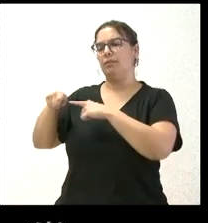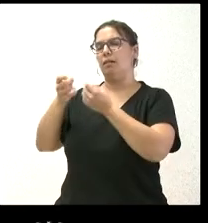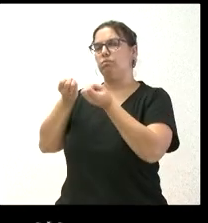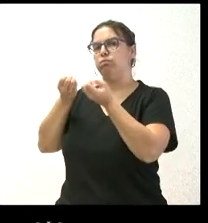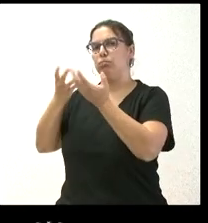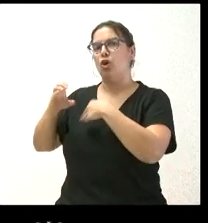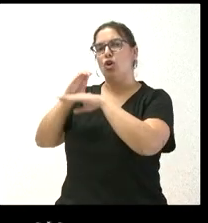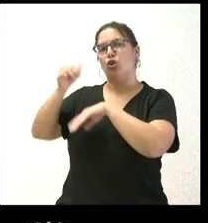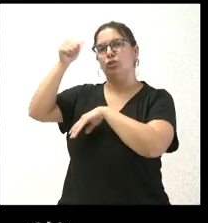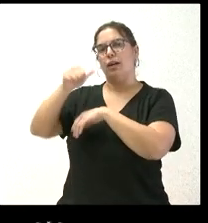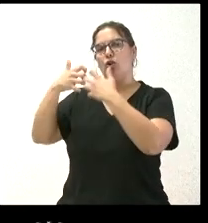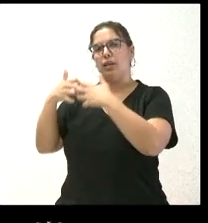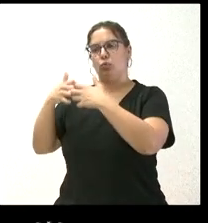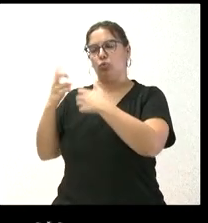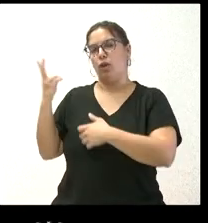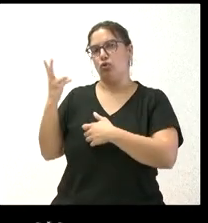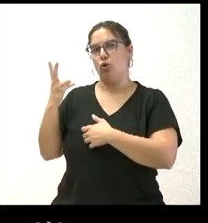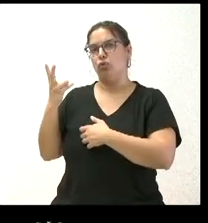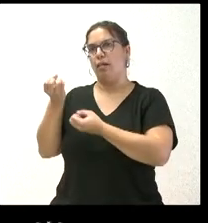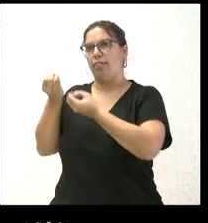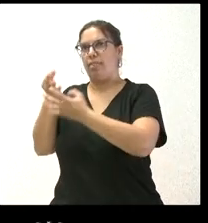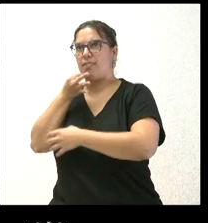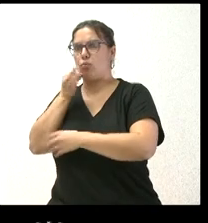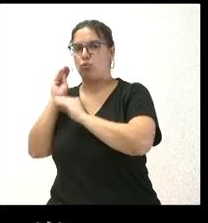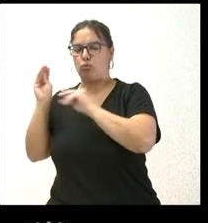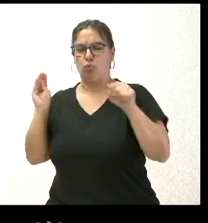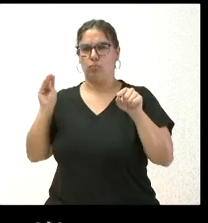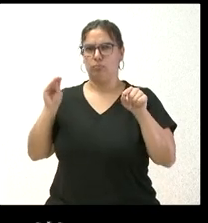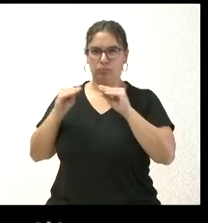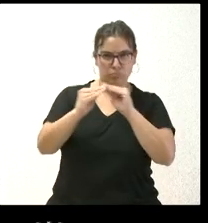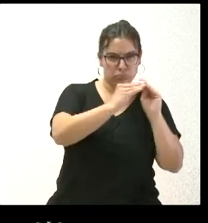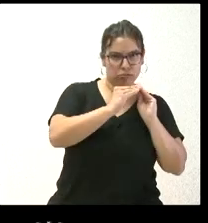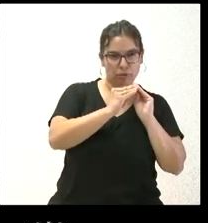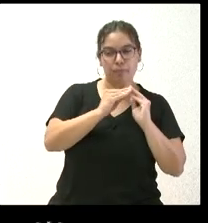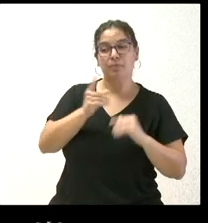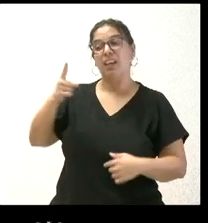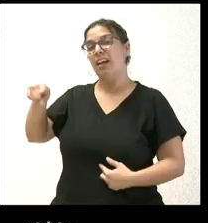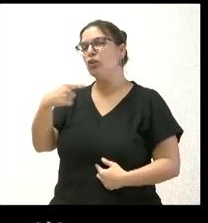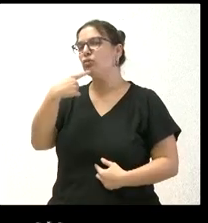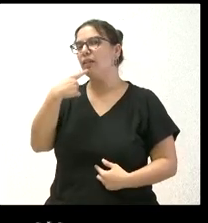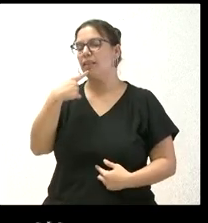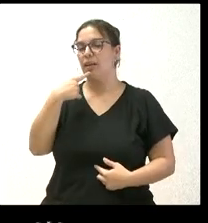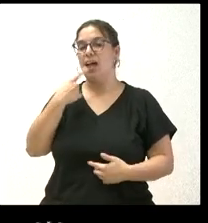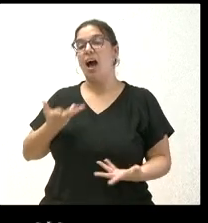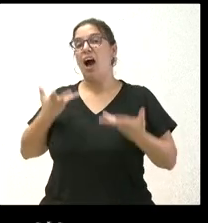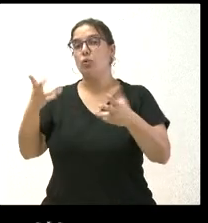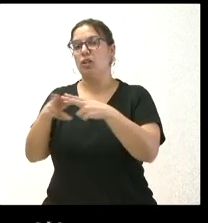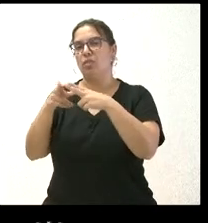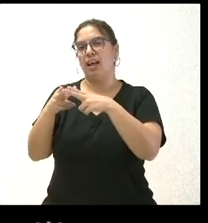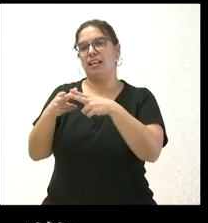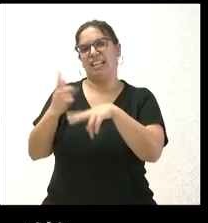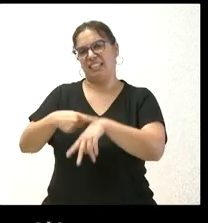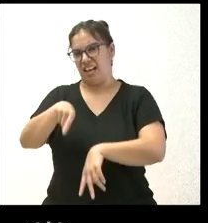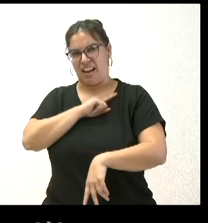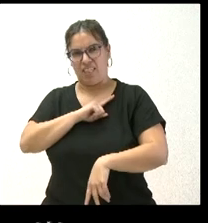el consejero de Industria sobre las que ellos hablan de excesivas ayudas sociales y las referencias a que